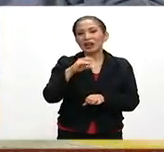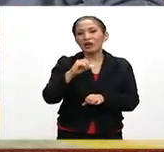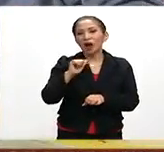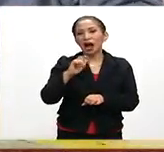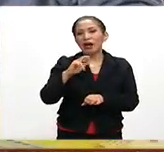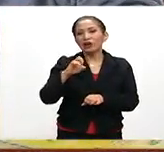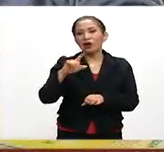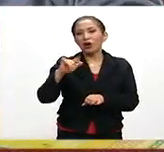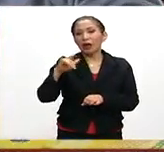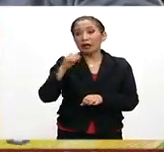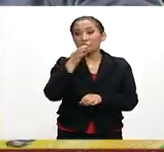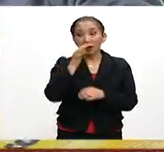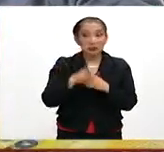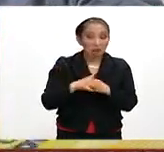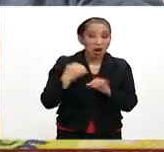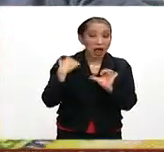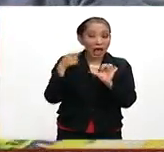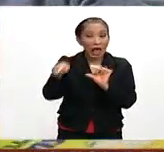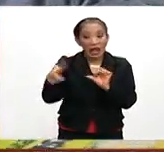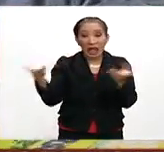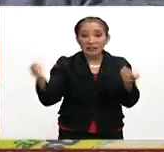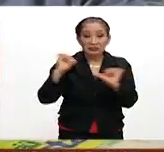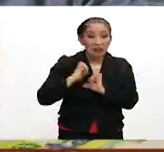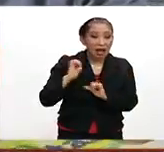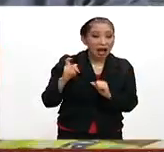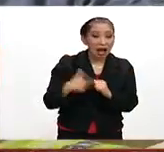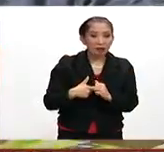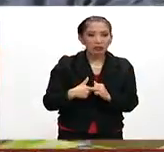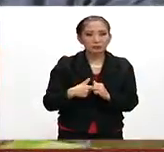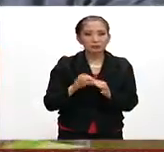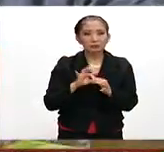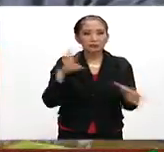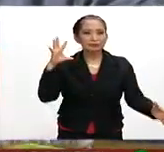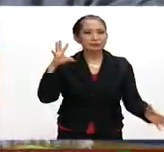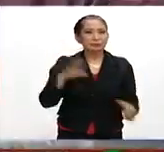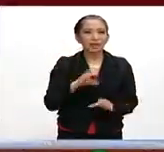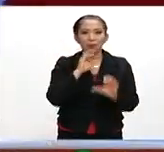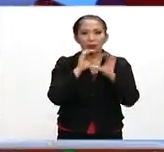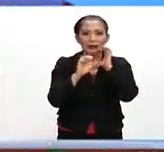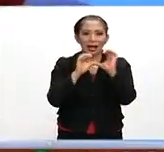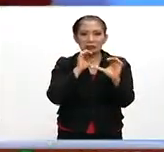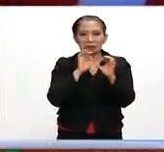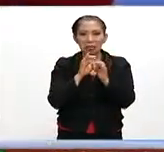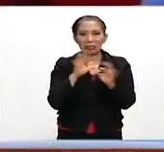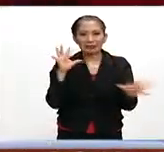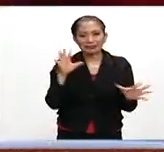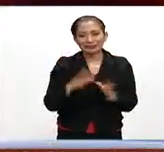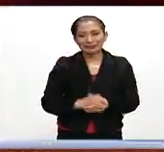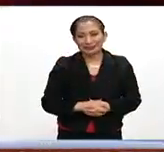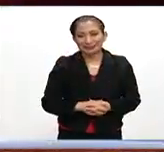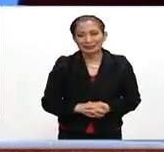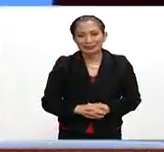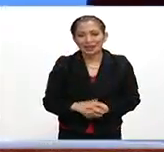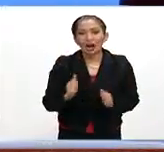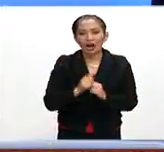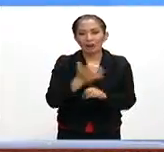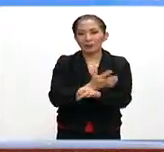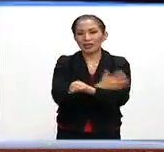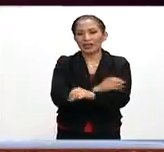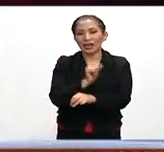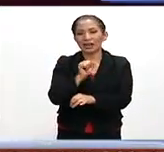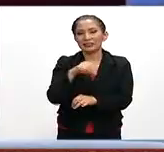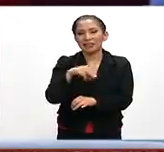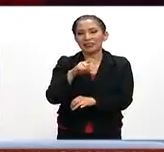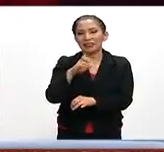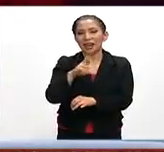conocer si encabezará algún... Bueno, perdimos ahí la comunicación con nuestra compañera